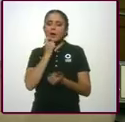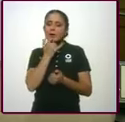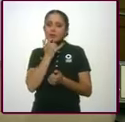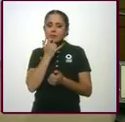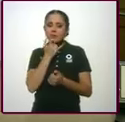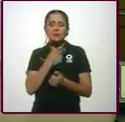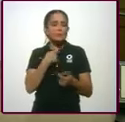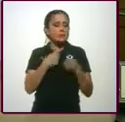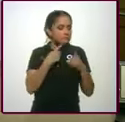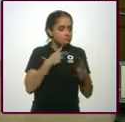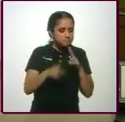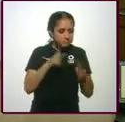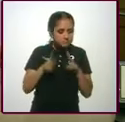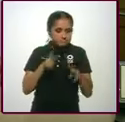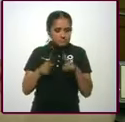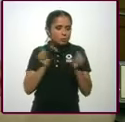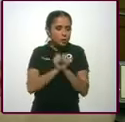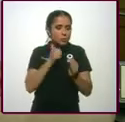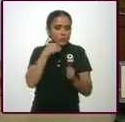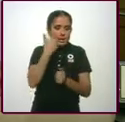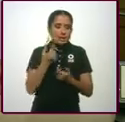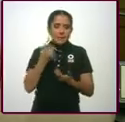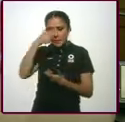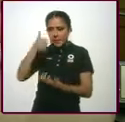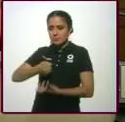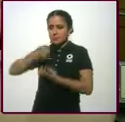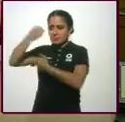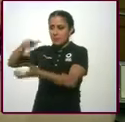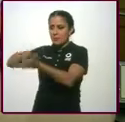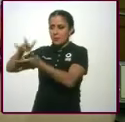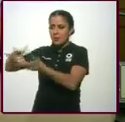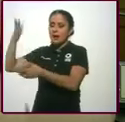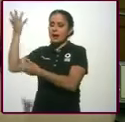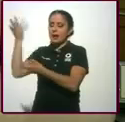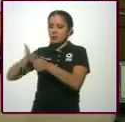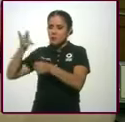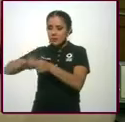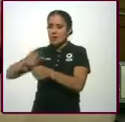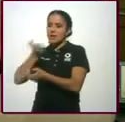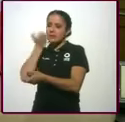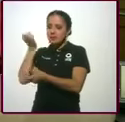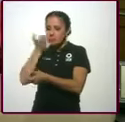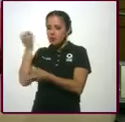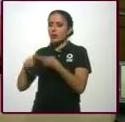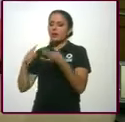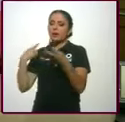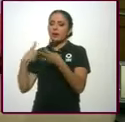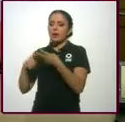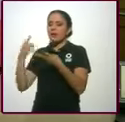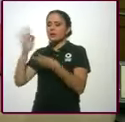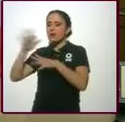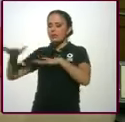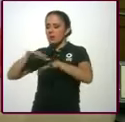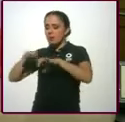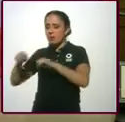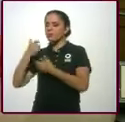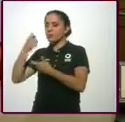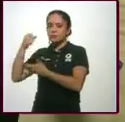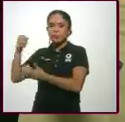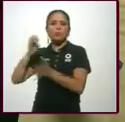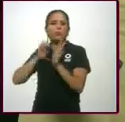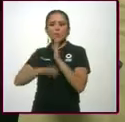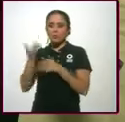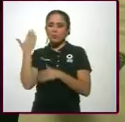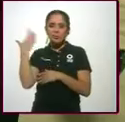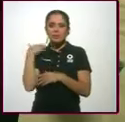nuevamente esos recursos a la asistencia pública. Aplicarlos en las necesidades, por ejemplo, ahorita tenemos lo de los sismos del